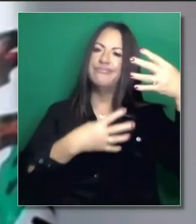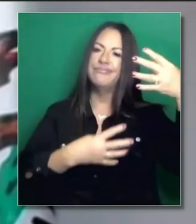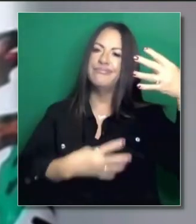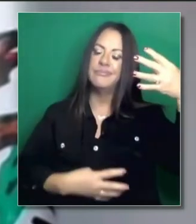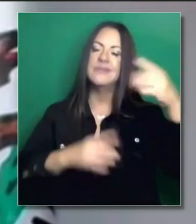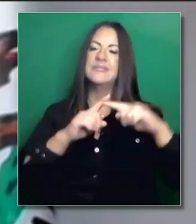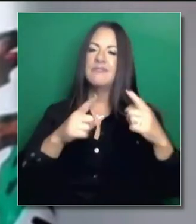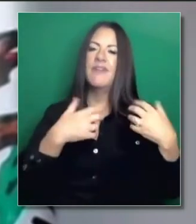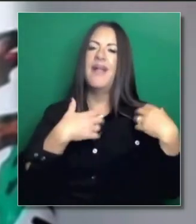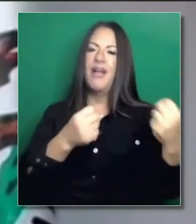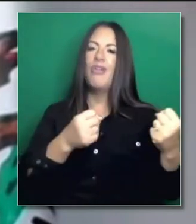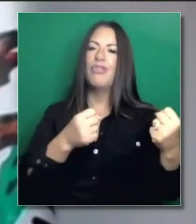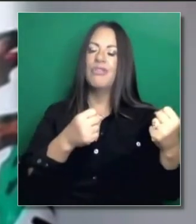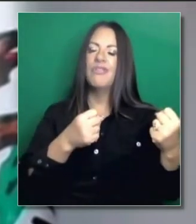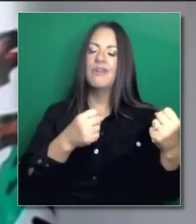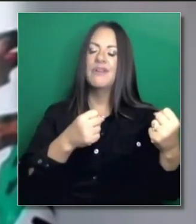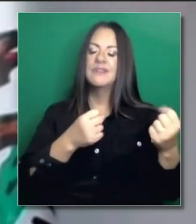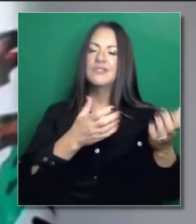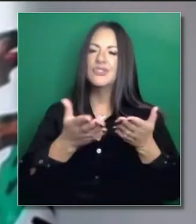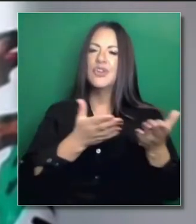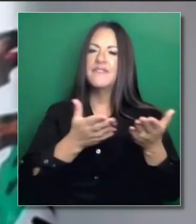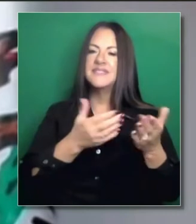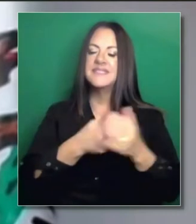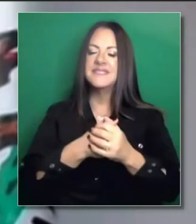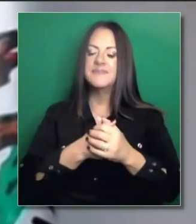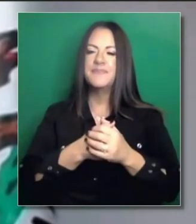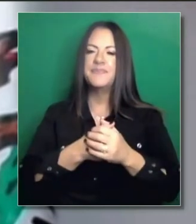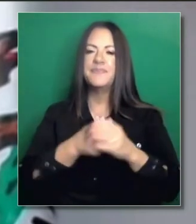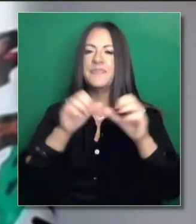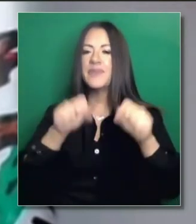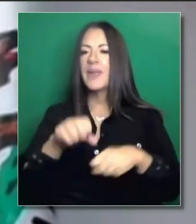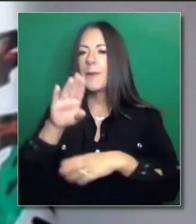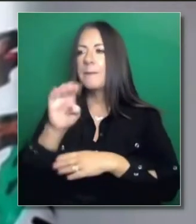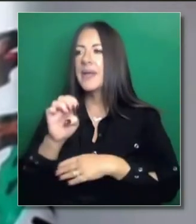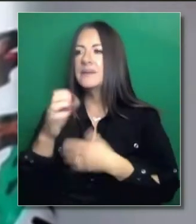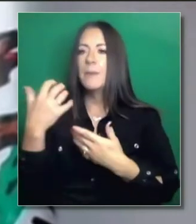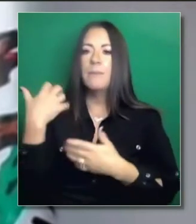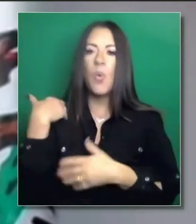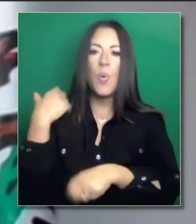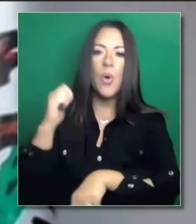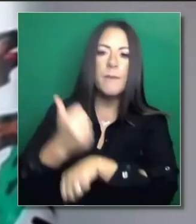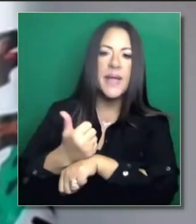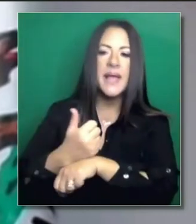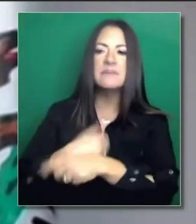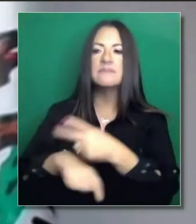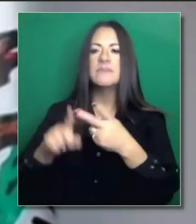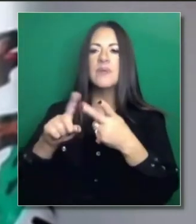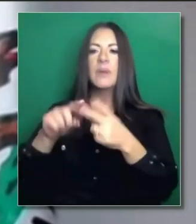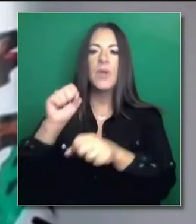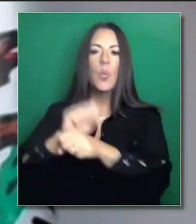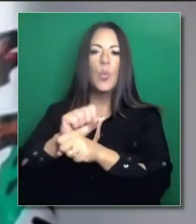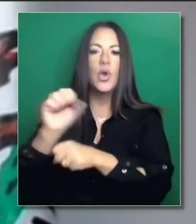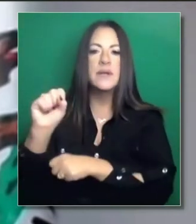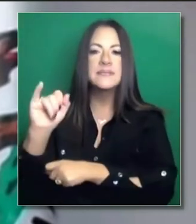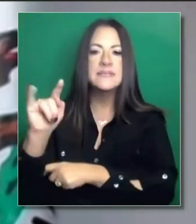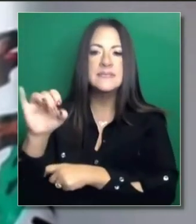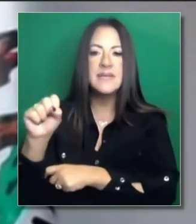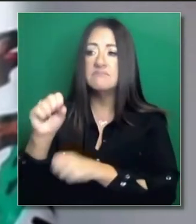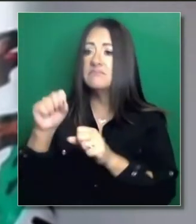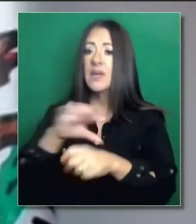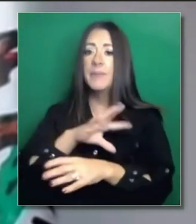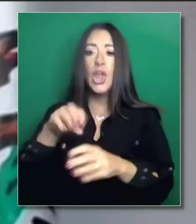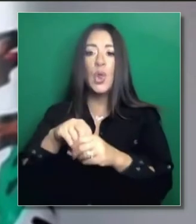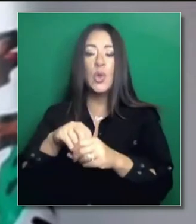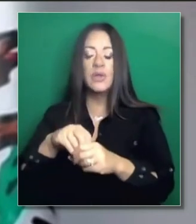estos aliados que proporcionan cuidados sanitarios en todo el estado, algunos podrían ser lugares de trabajo